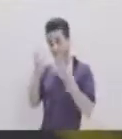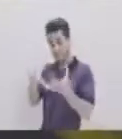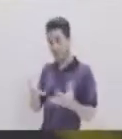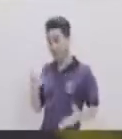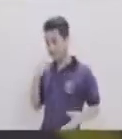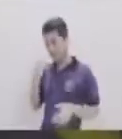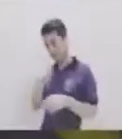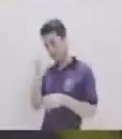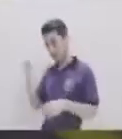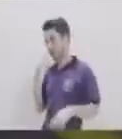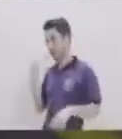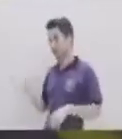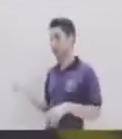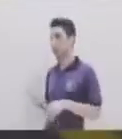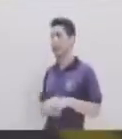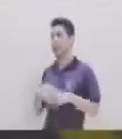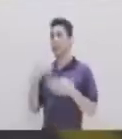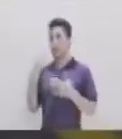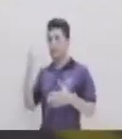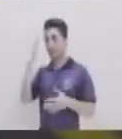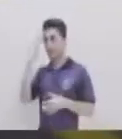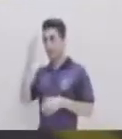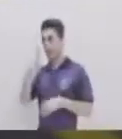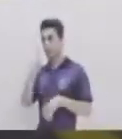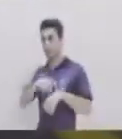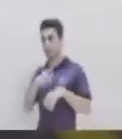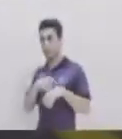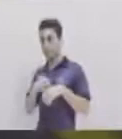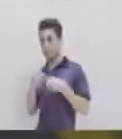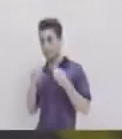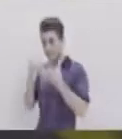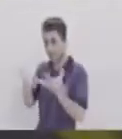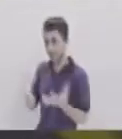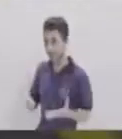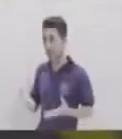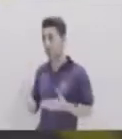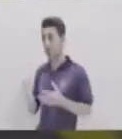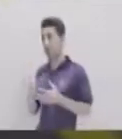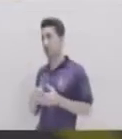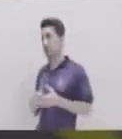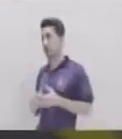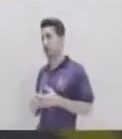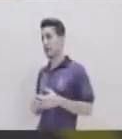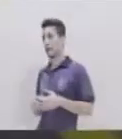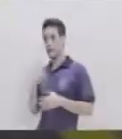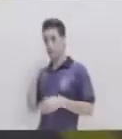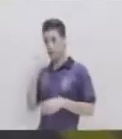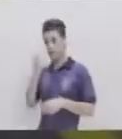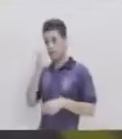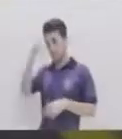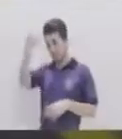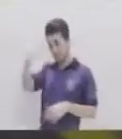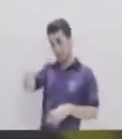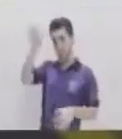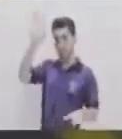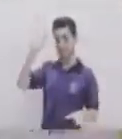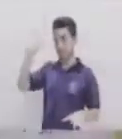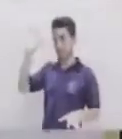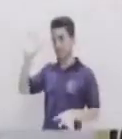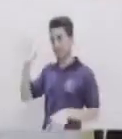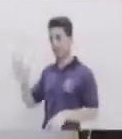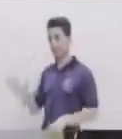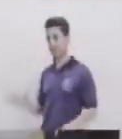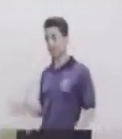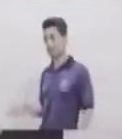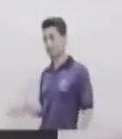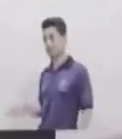Más entonces Ya sabiendo Su tiempo de reacción Vamos a ver Si puede detener El diete Yo lo dejo caer Y si usted puede Detenerlo ¿De